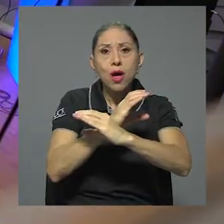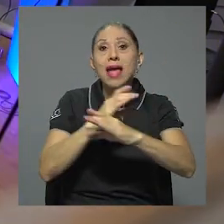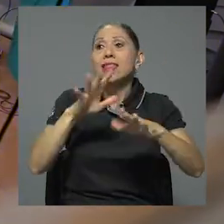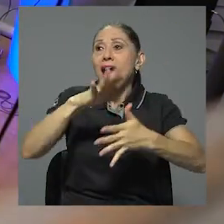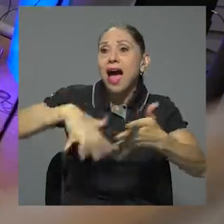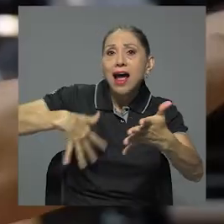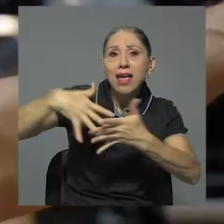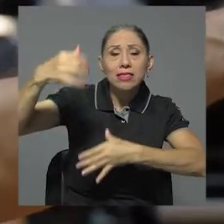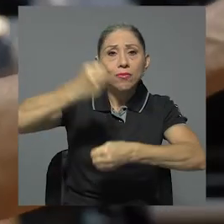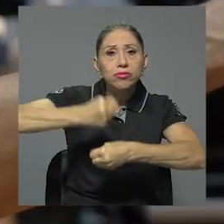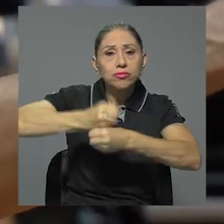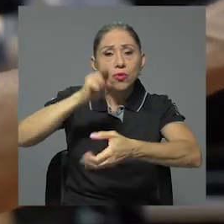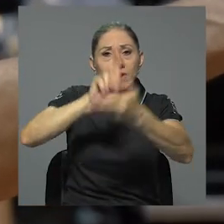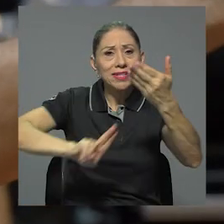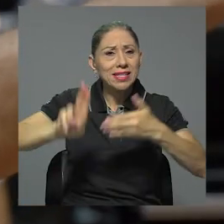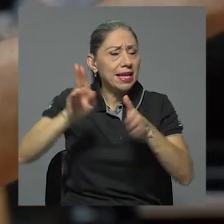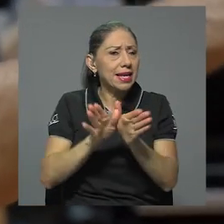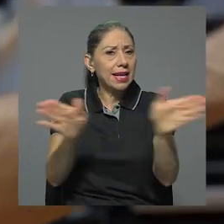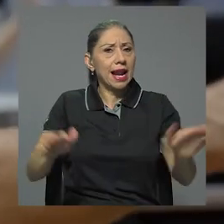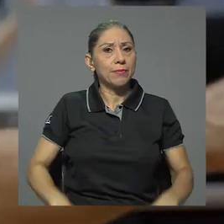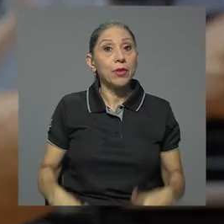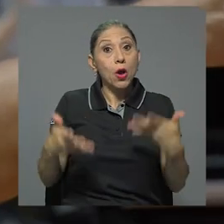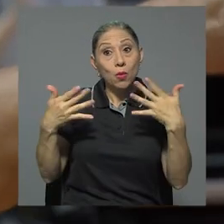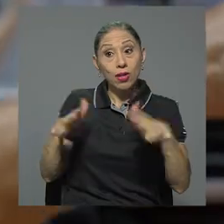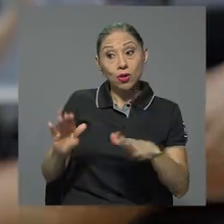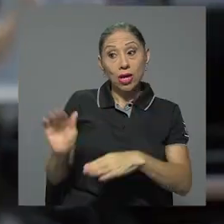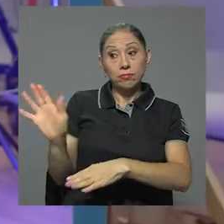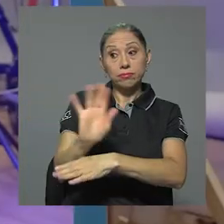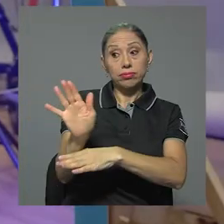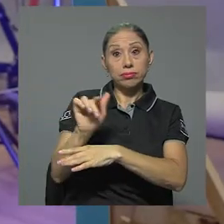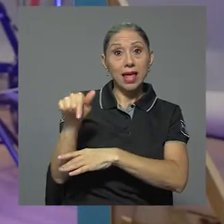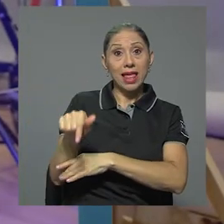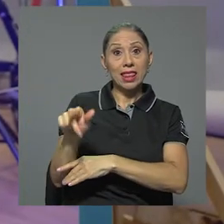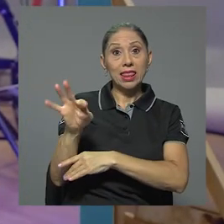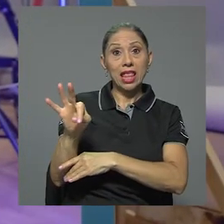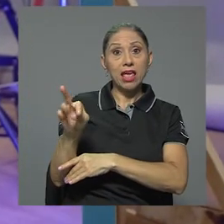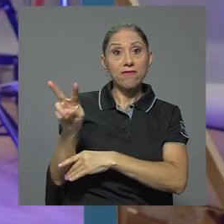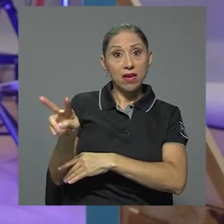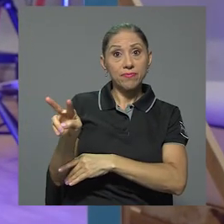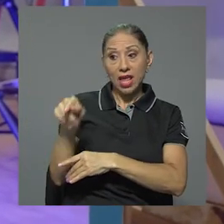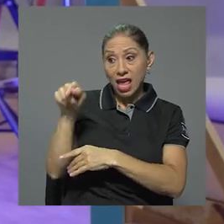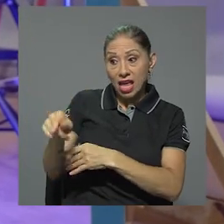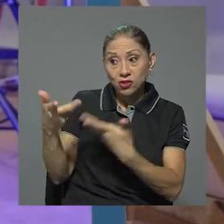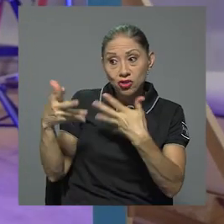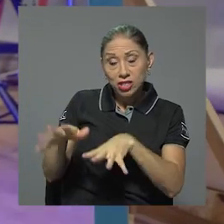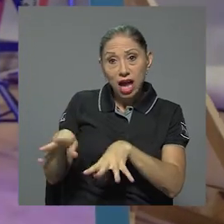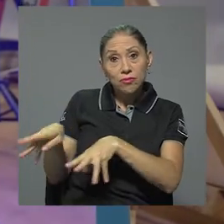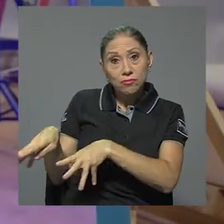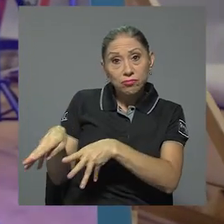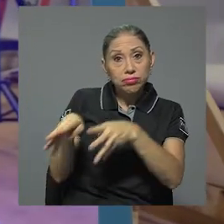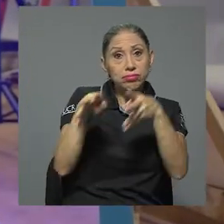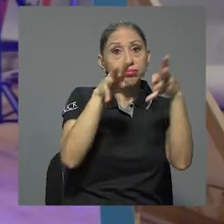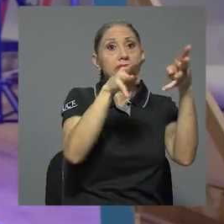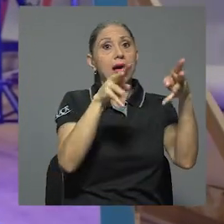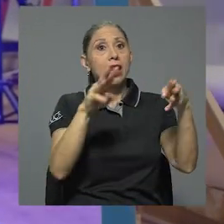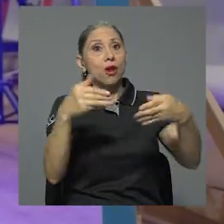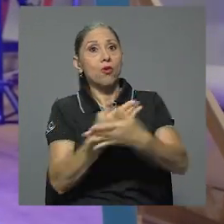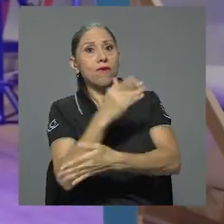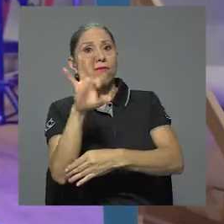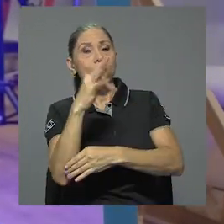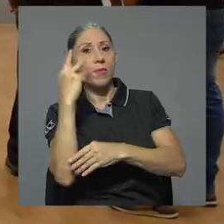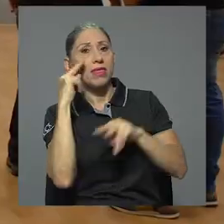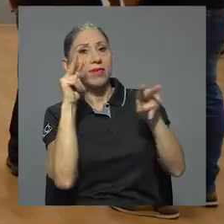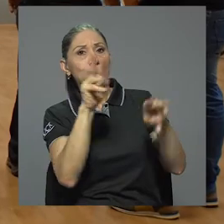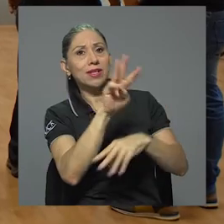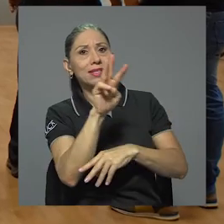en general. Una vez que salieron al aire en la pantalla de TV, estas producciones estarán disponibles en la nueva plataforma de visualización.